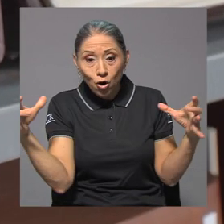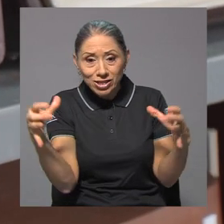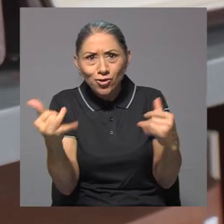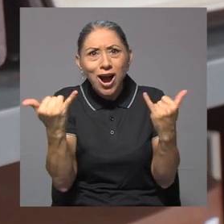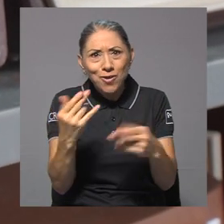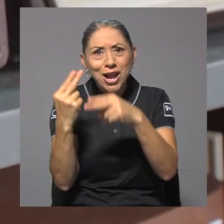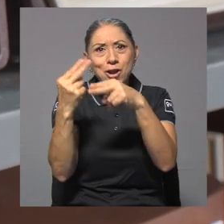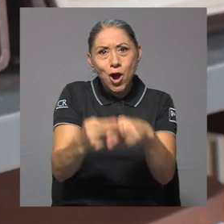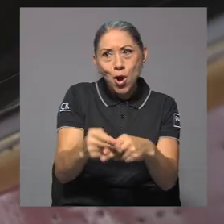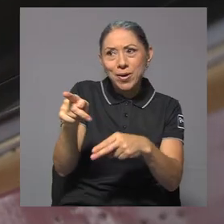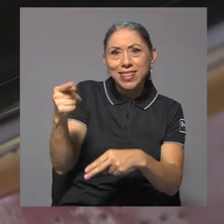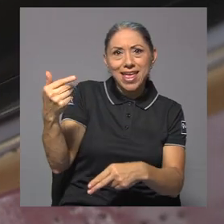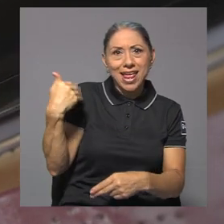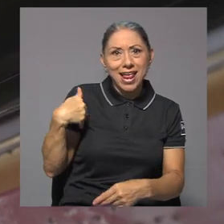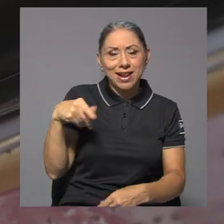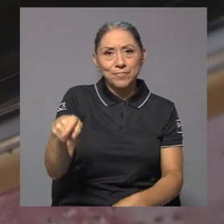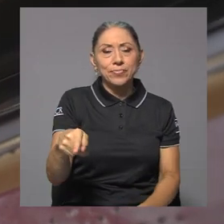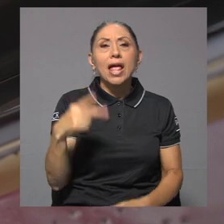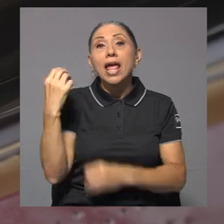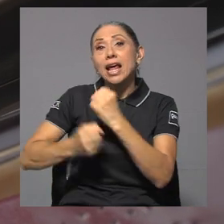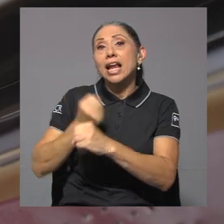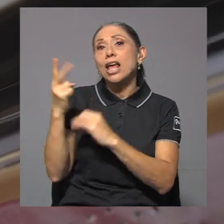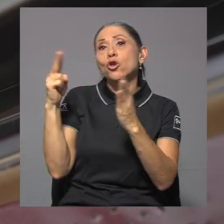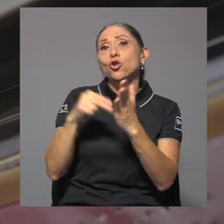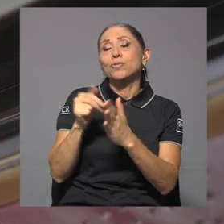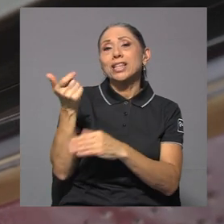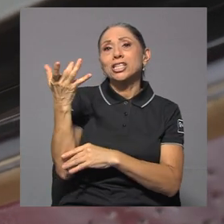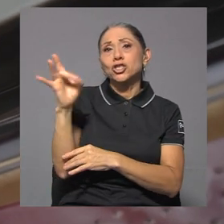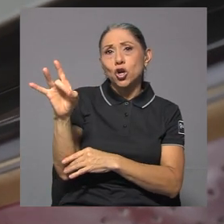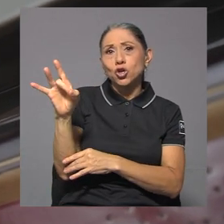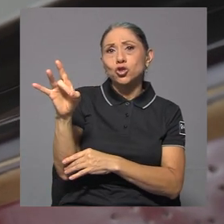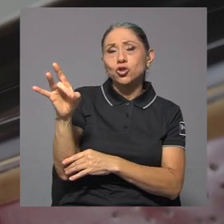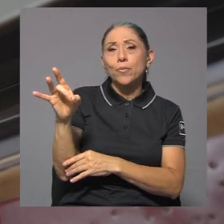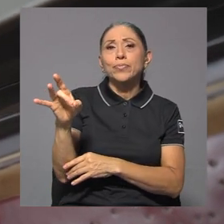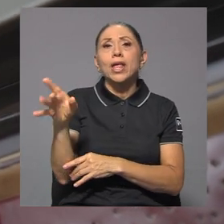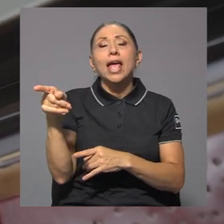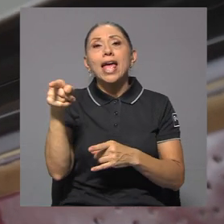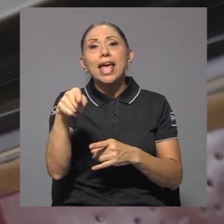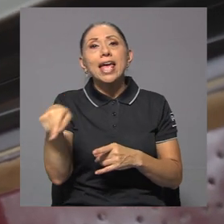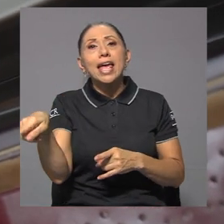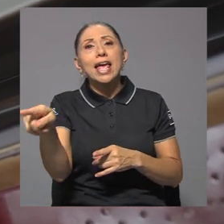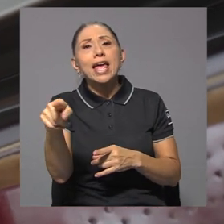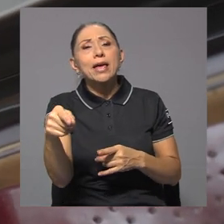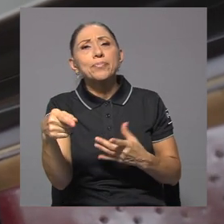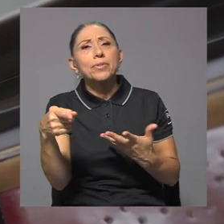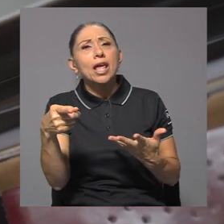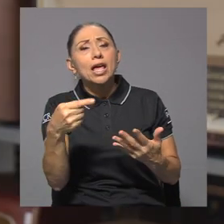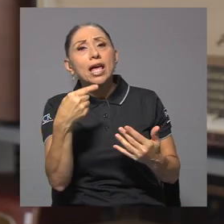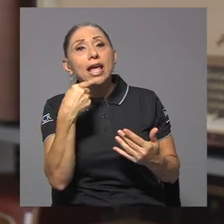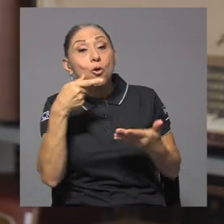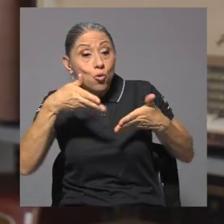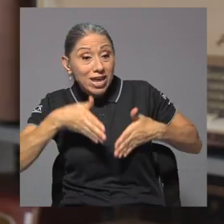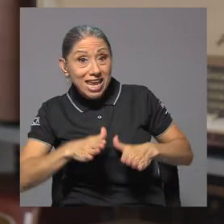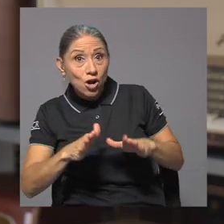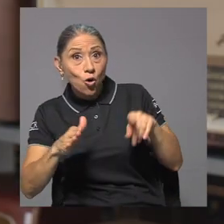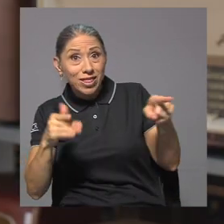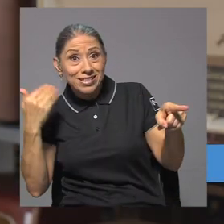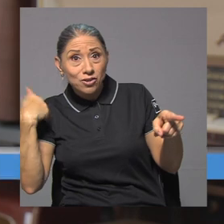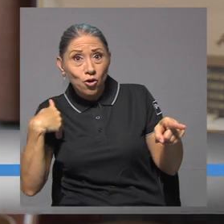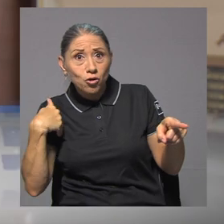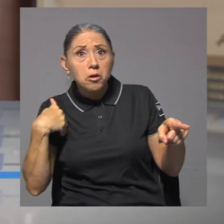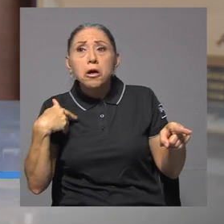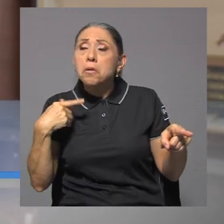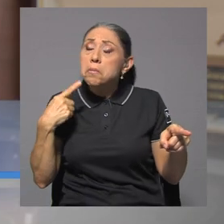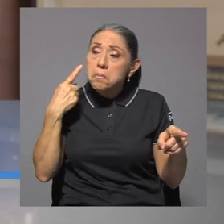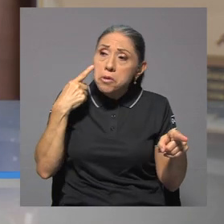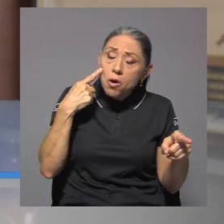hoy esta colección. En el 2018 Percy Danger, hijo de Charles Danger Montero nos ofreció esta colección